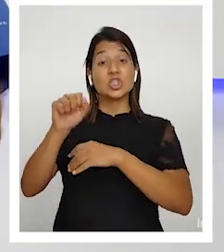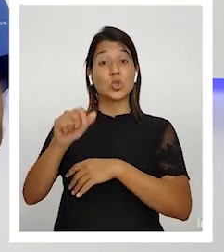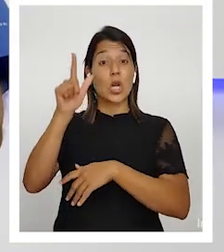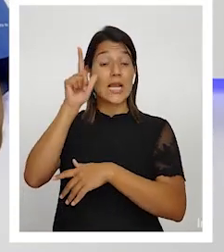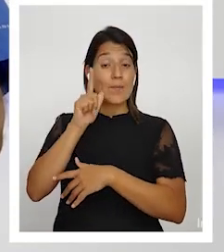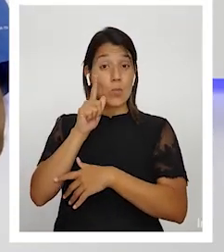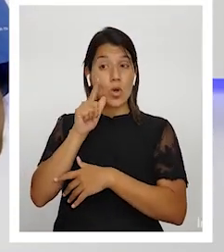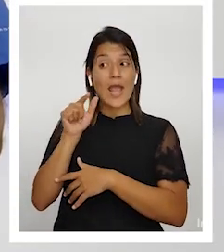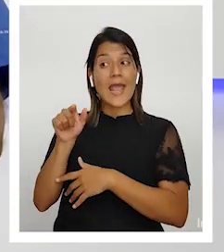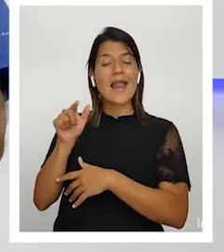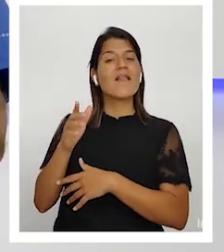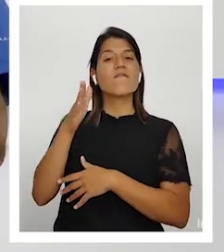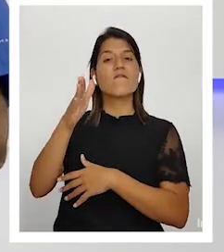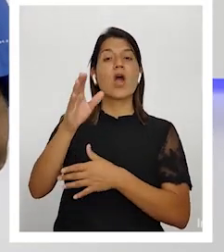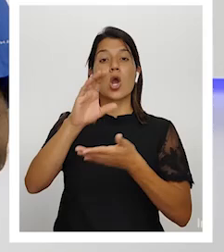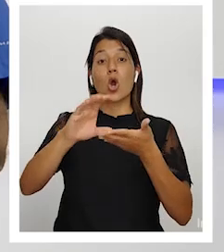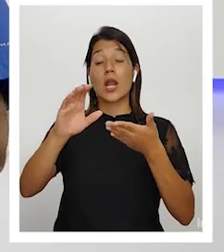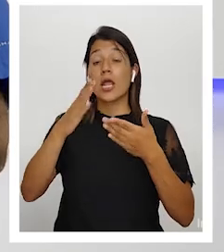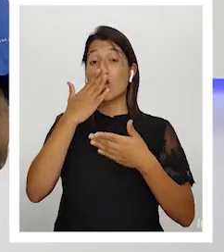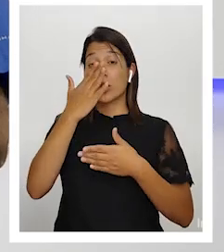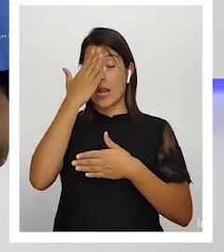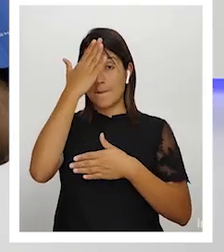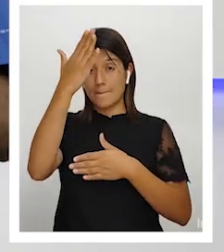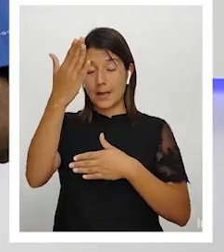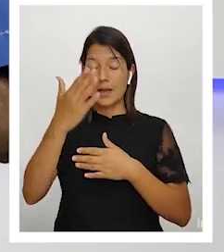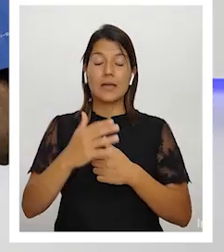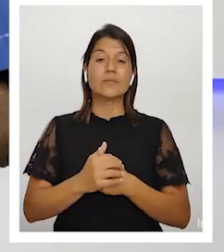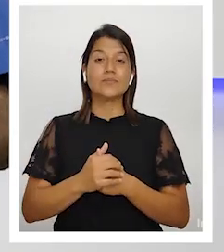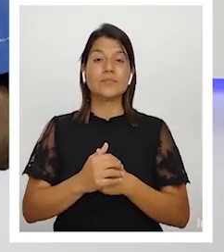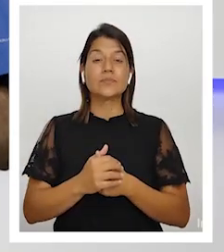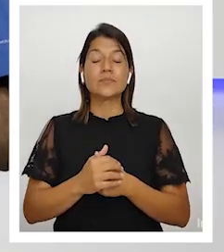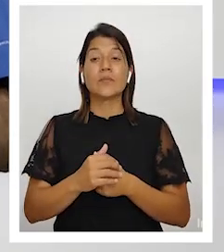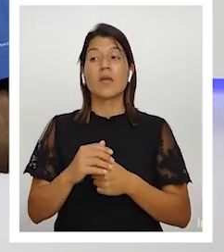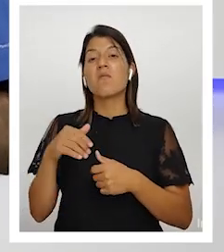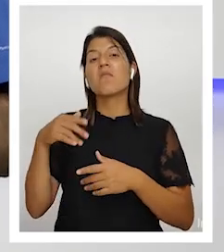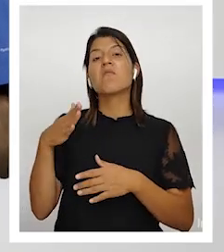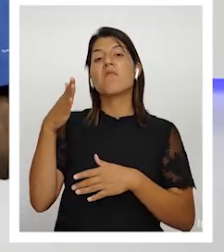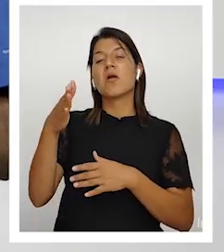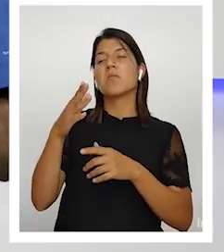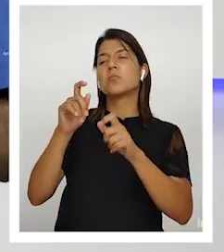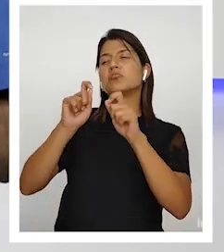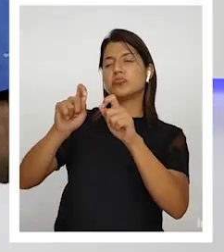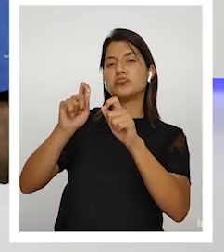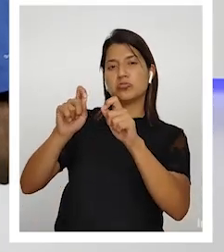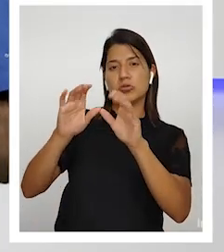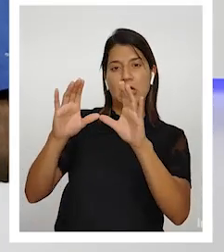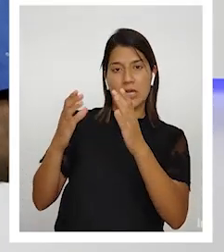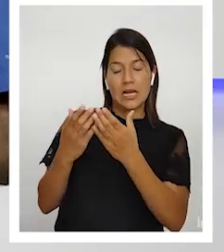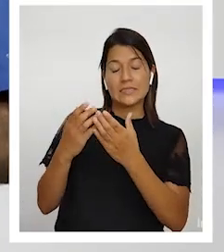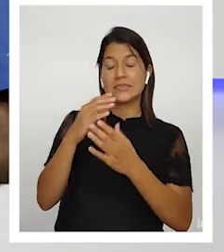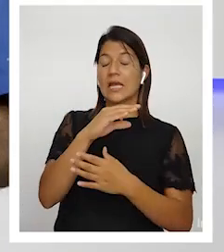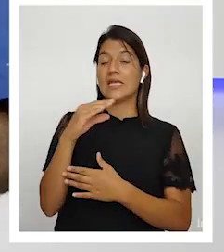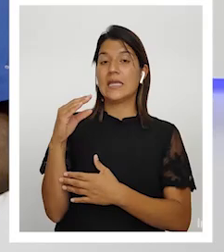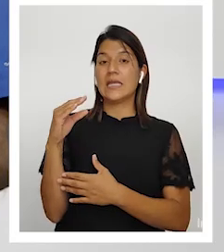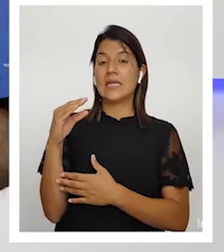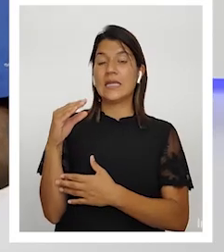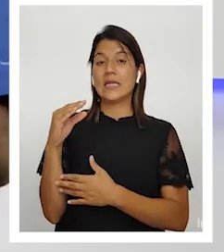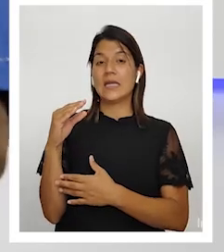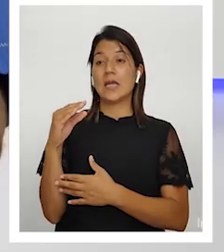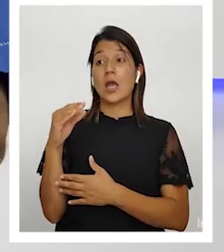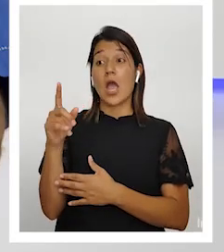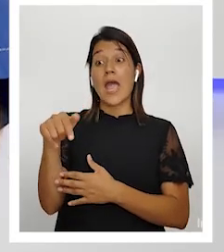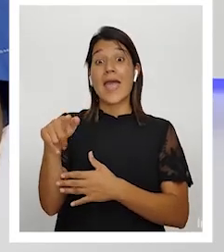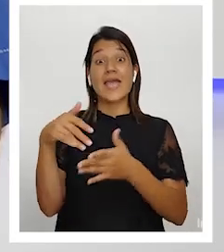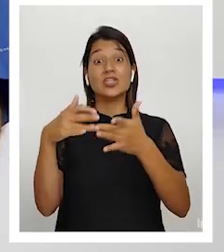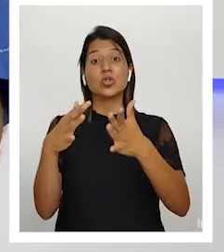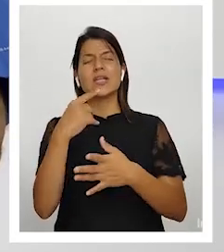colegio de Salamanca a darle una clase y los chiquillos le dijeron vea don